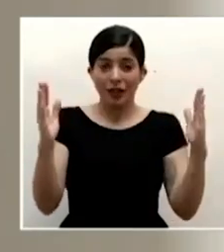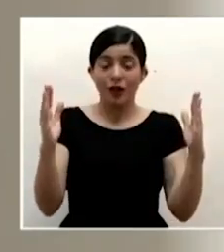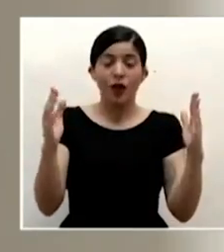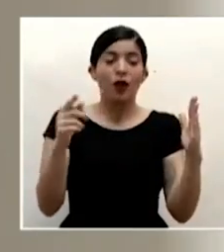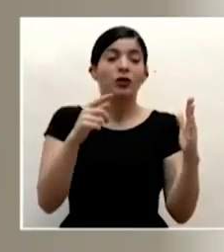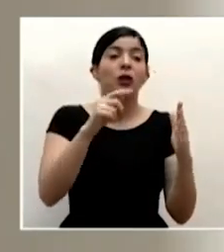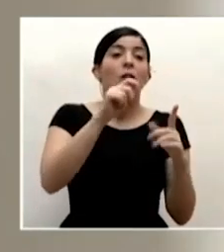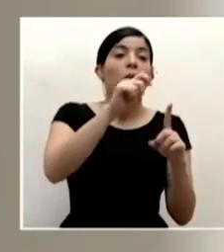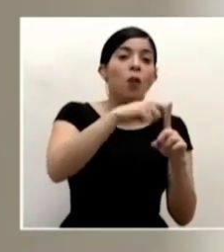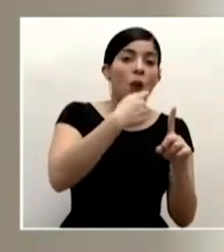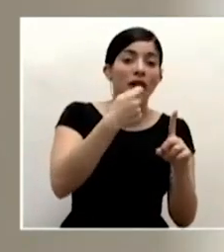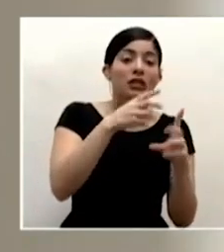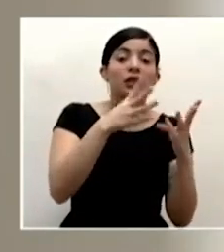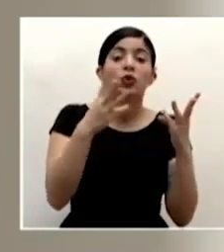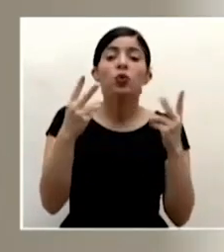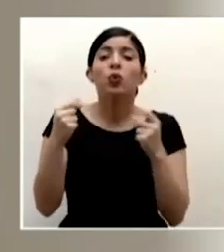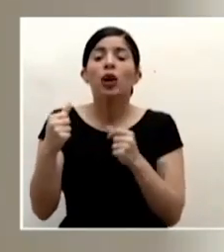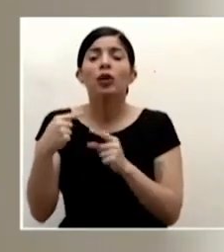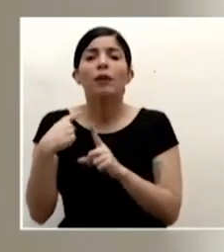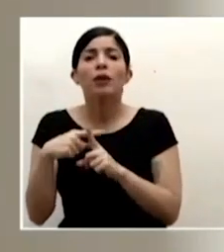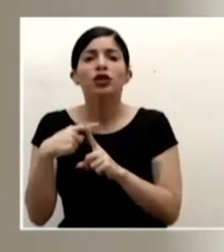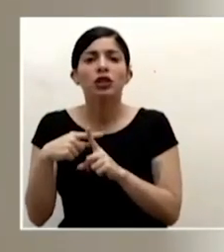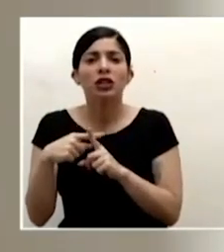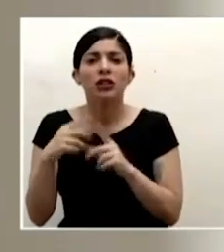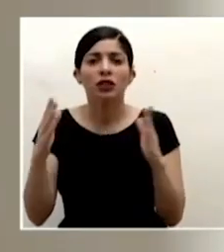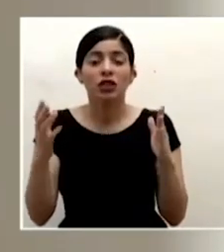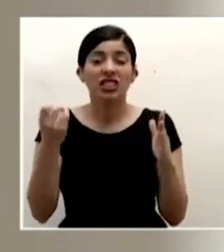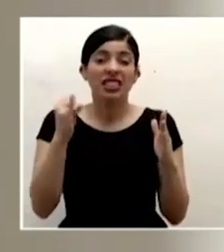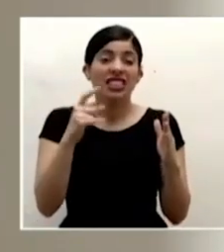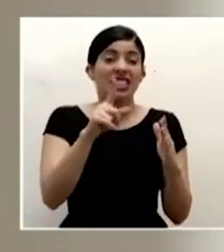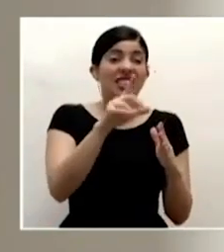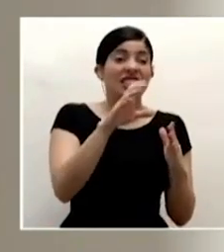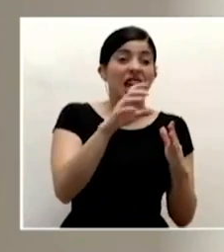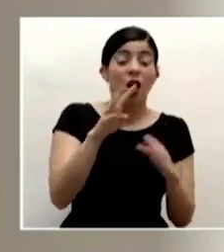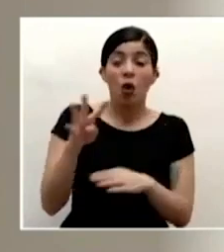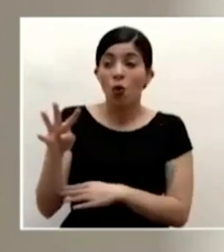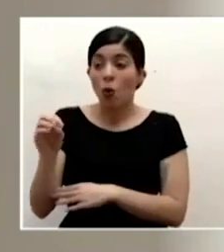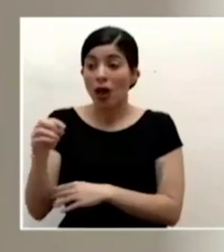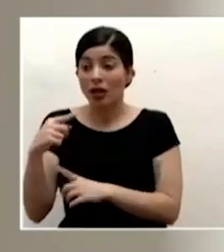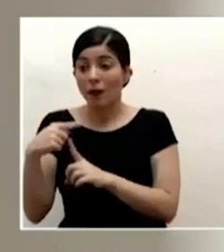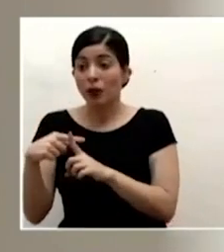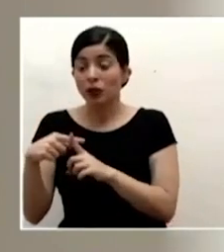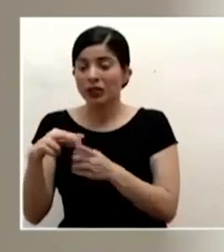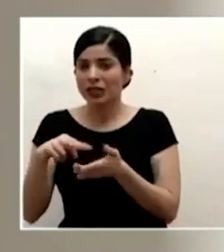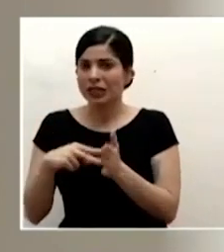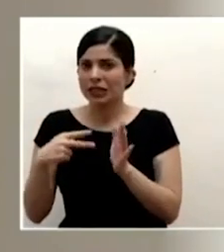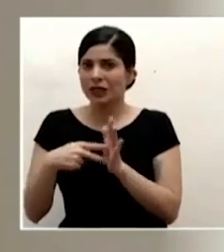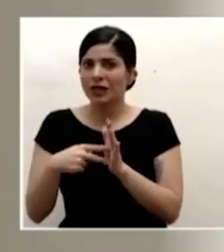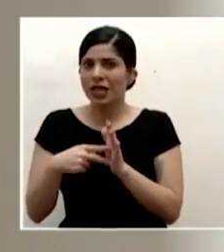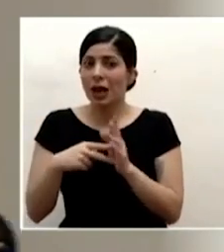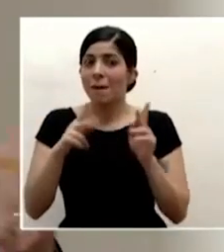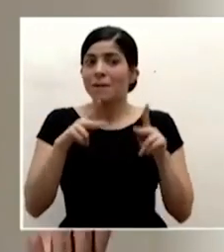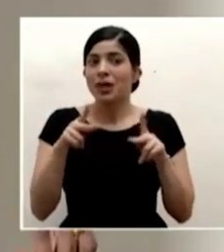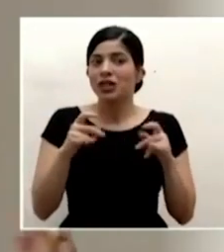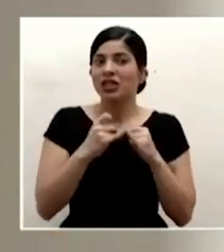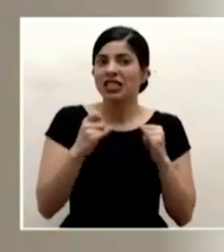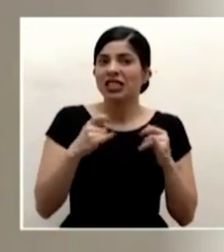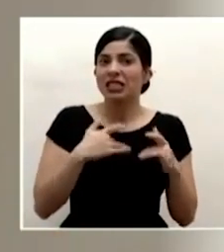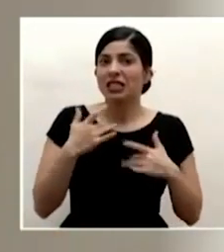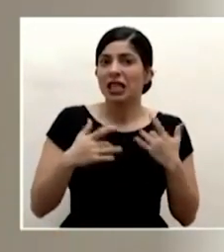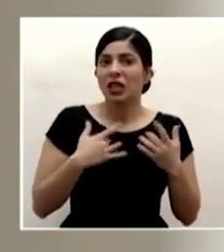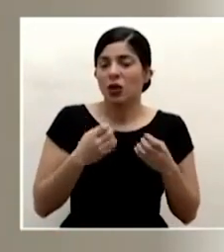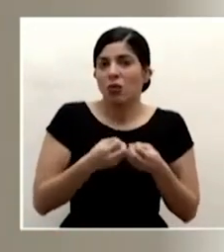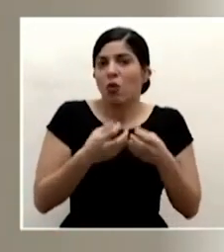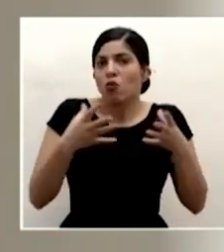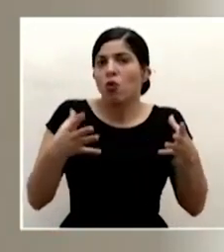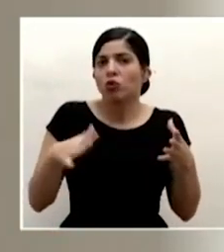saliendo positivos si yo tengo 100 me salen 40 positivos eso me indica que la cantidad de asintomáticos está multiplicada en todo el país en este